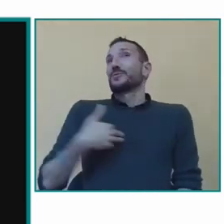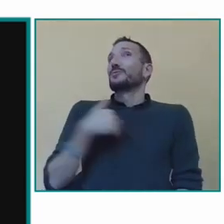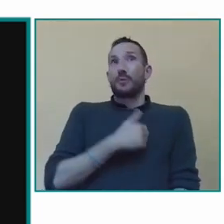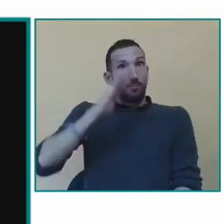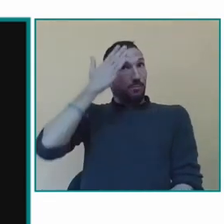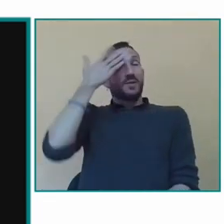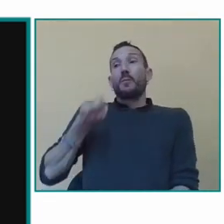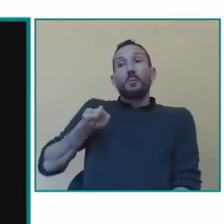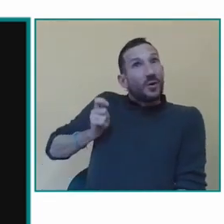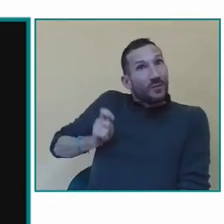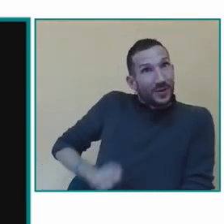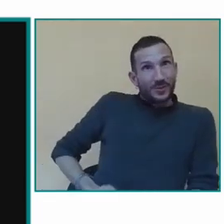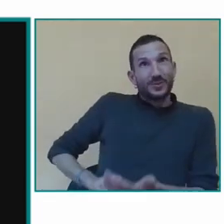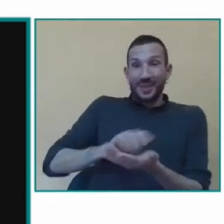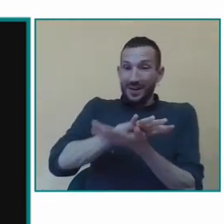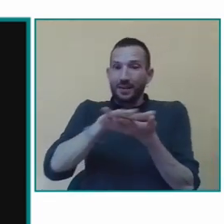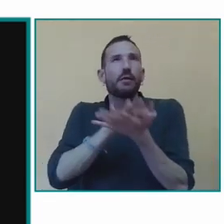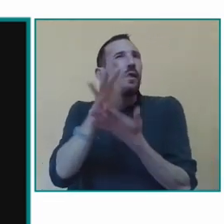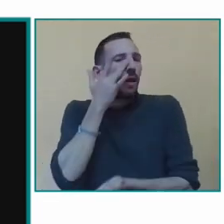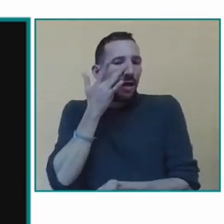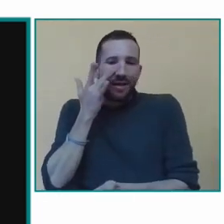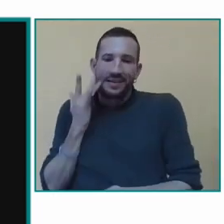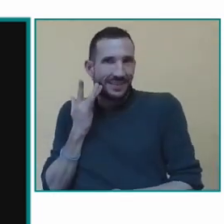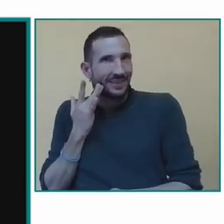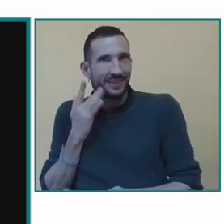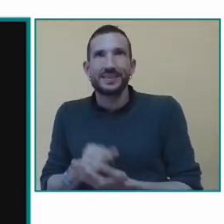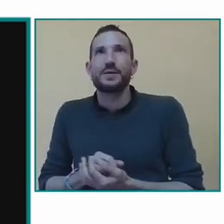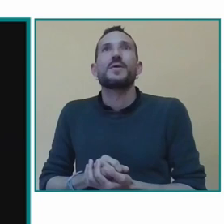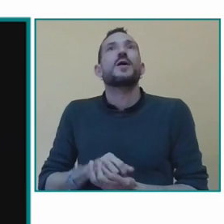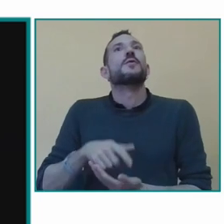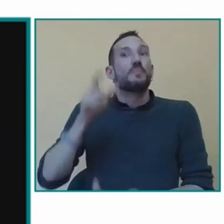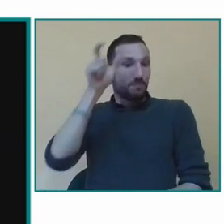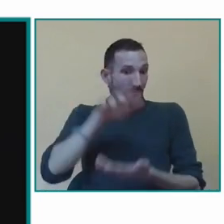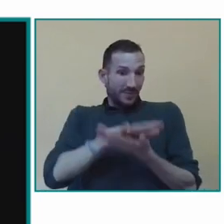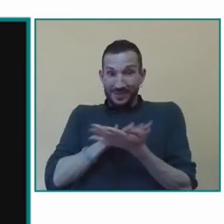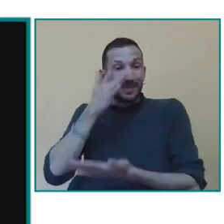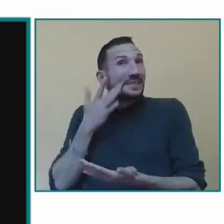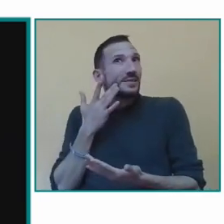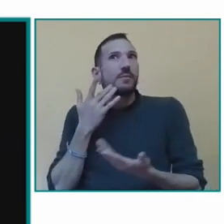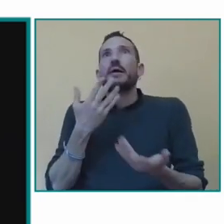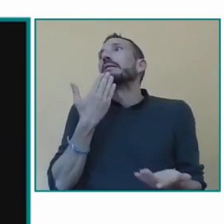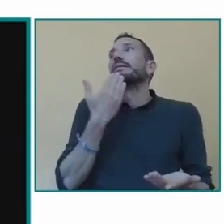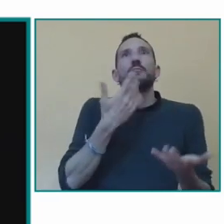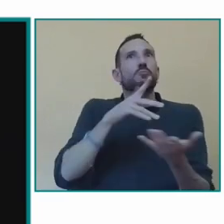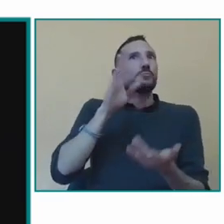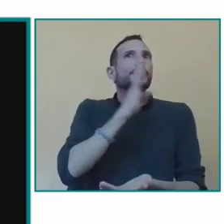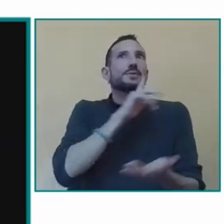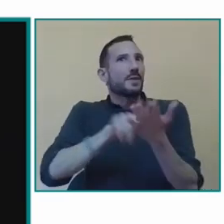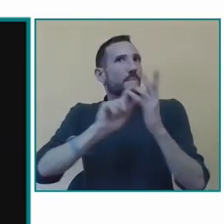preguntaréis ¿quiénes somos? pues somos un modelo en lengua de signos para los alumnos